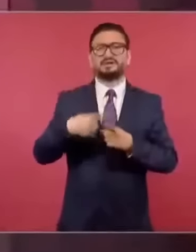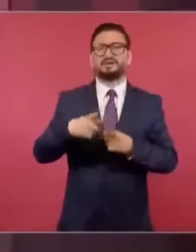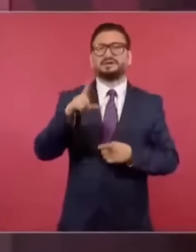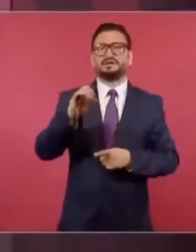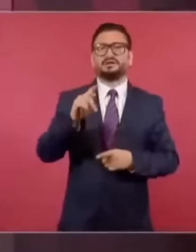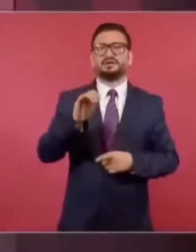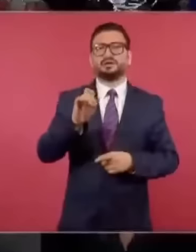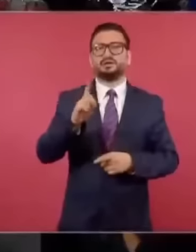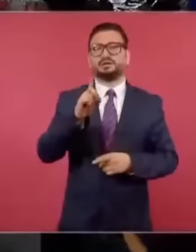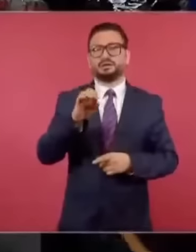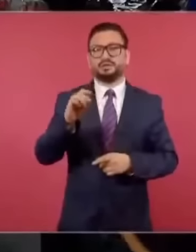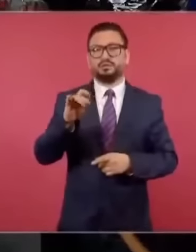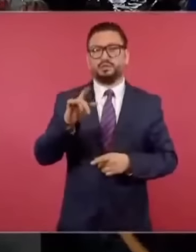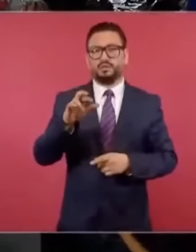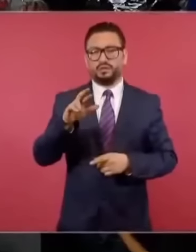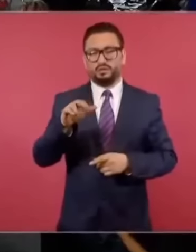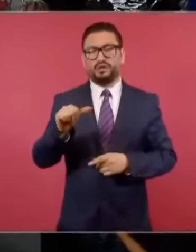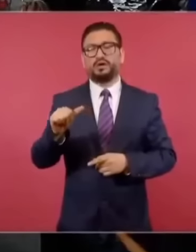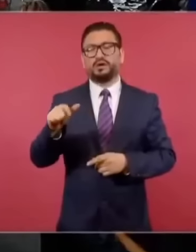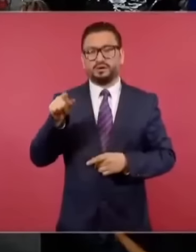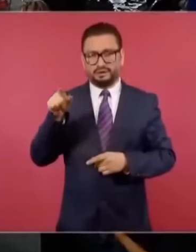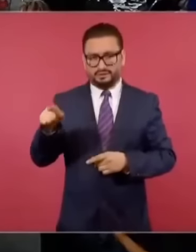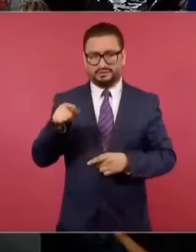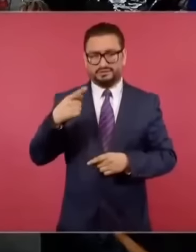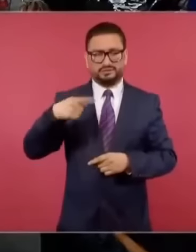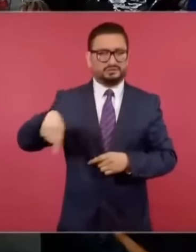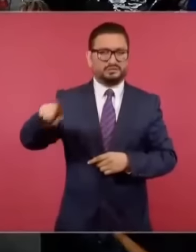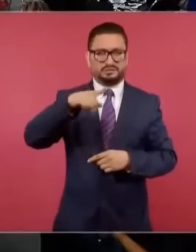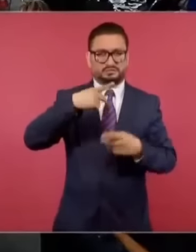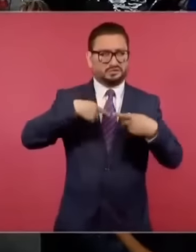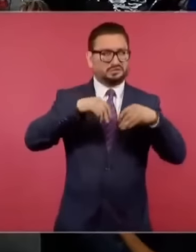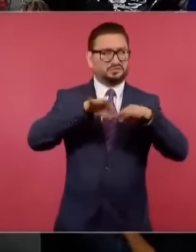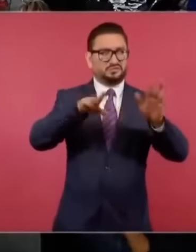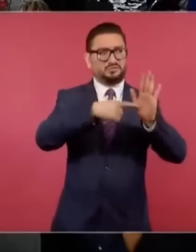ya lo sabe, y ese era el propósito, que lo supiera más gente.